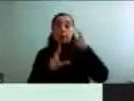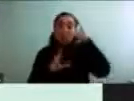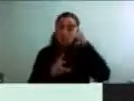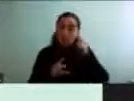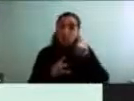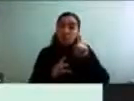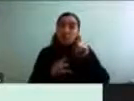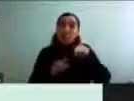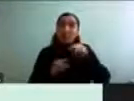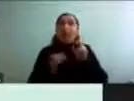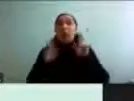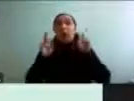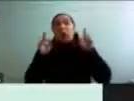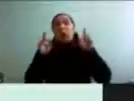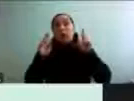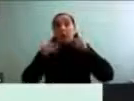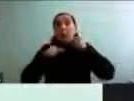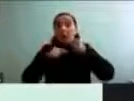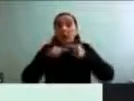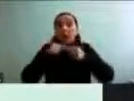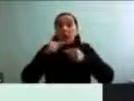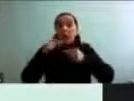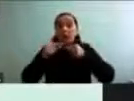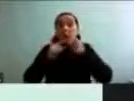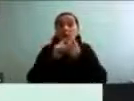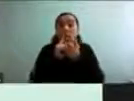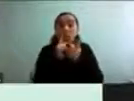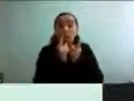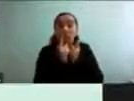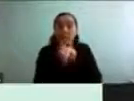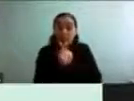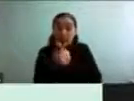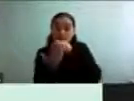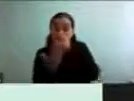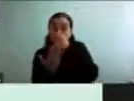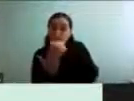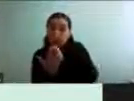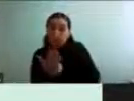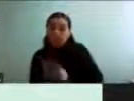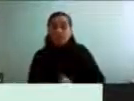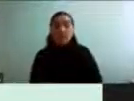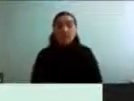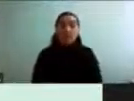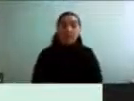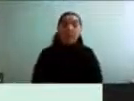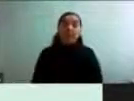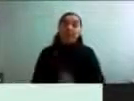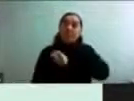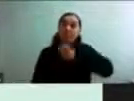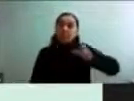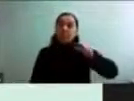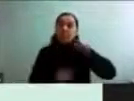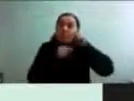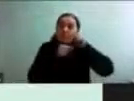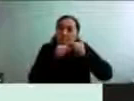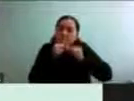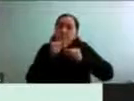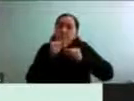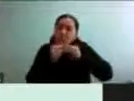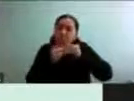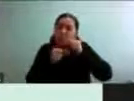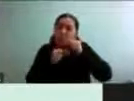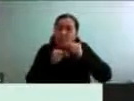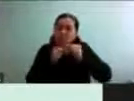progresivamente con el correr de las encuestas que se han realizado. La gente está progresivamente realizando más actividad física,